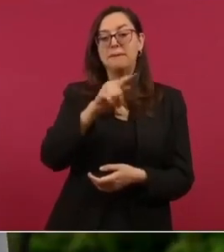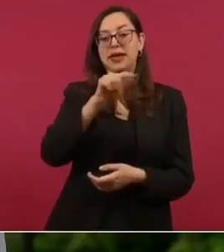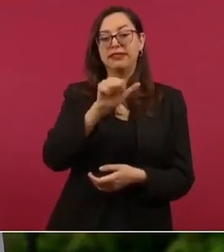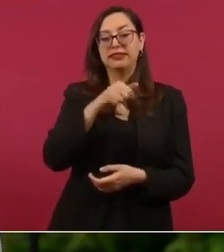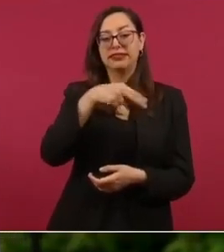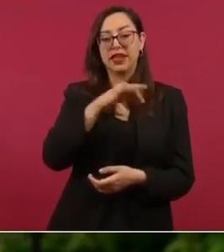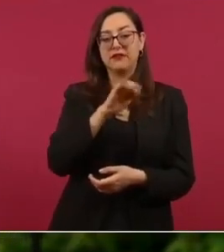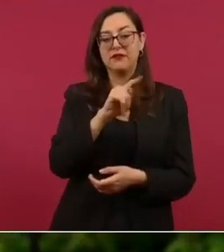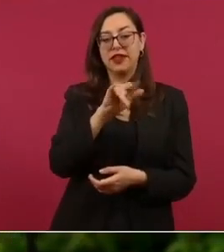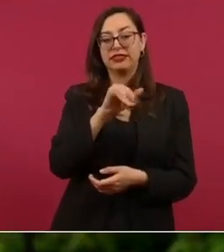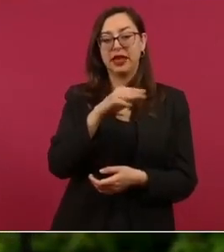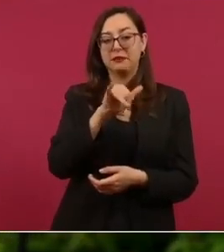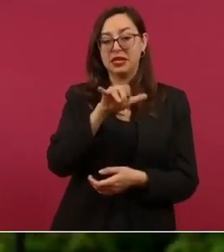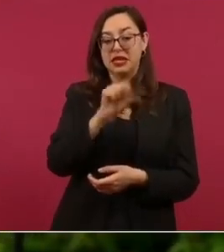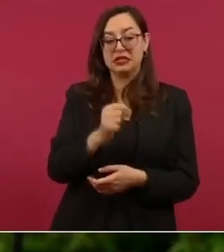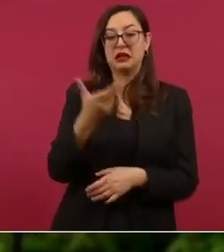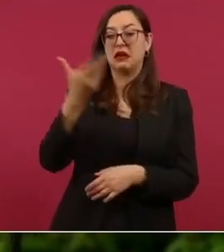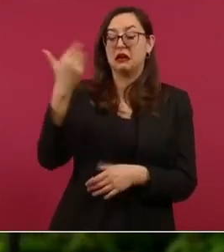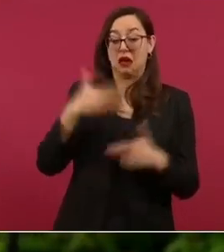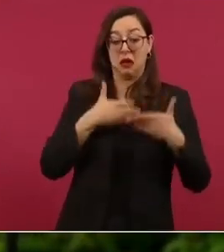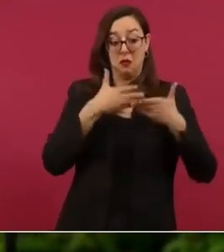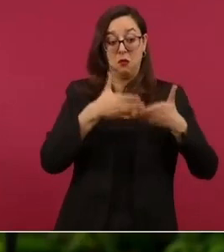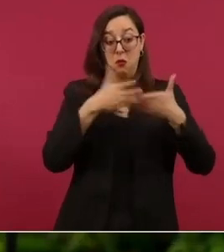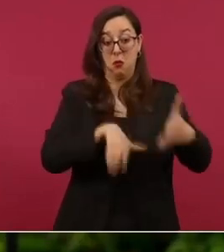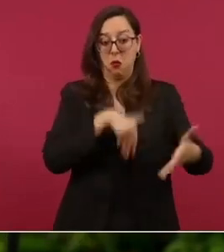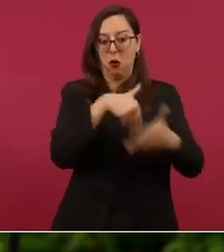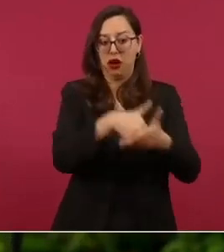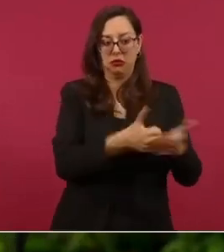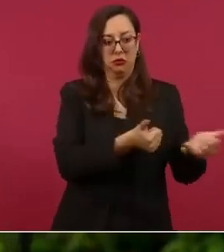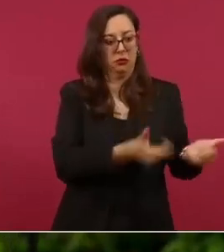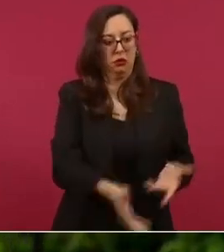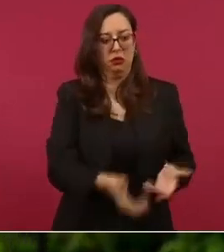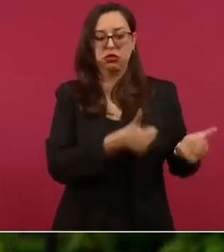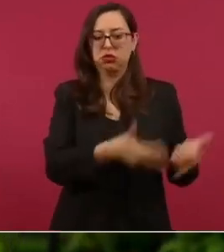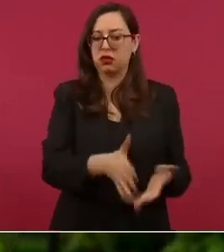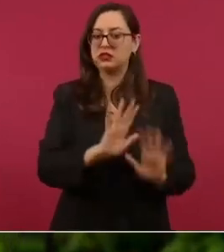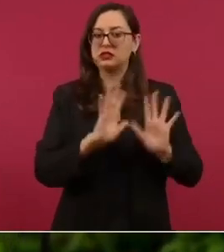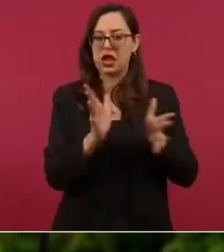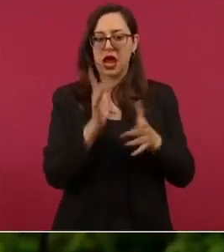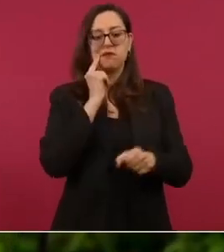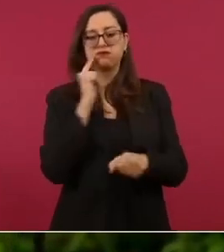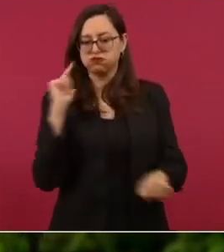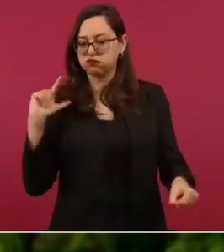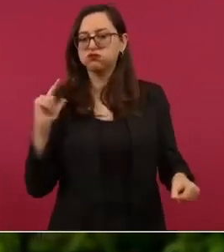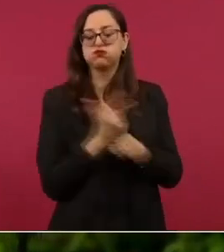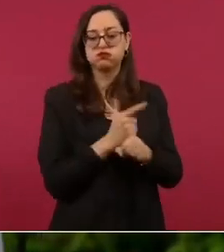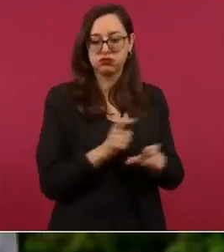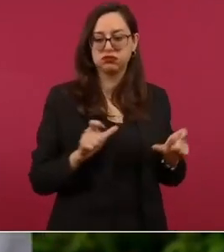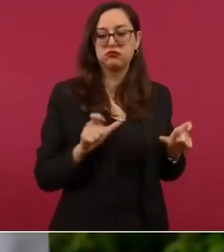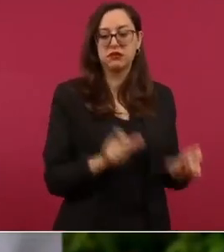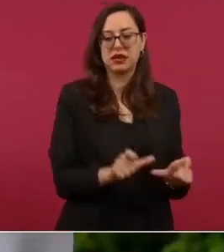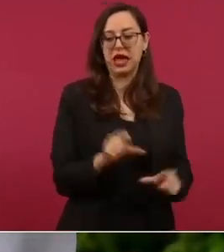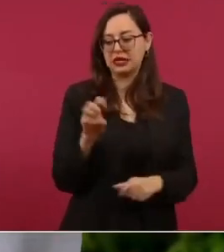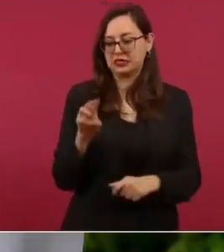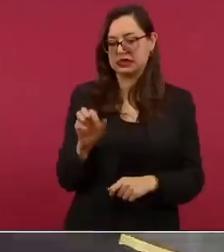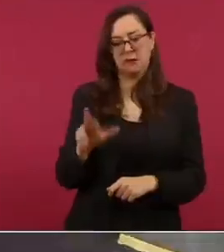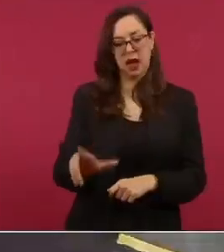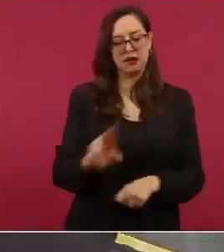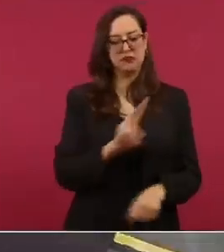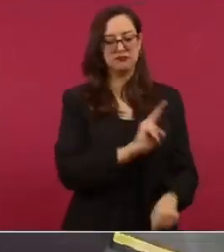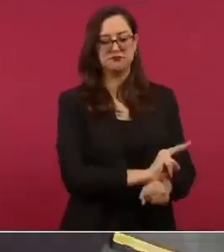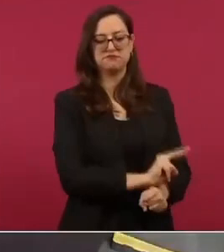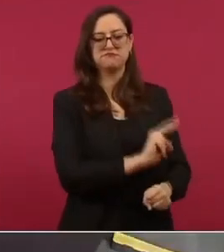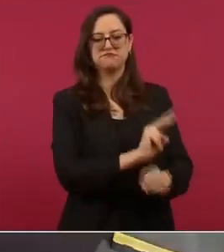los puertos del pacífico y está haciendo muy buena labor la secretaría de marina